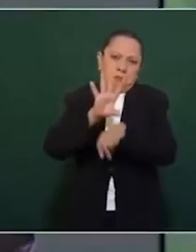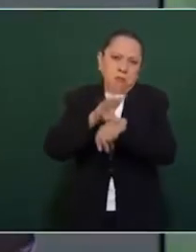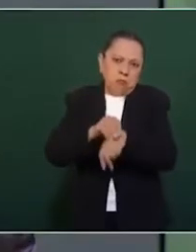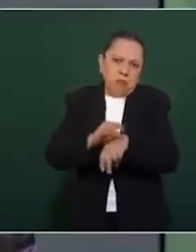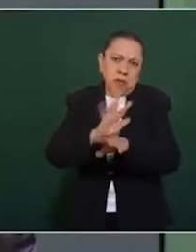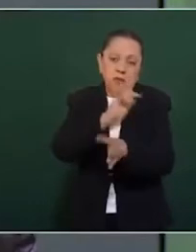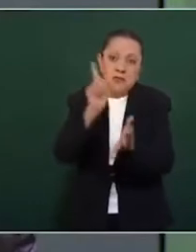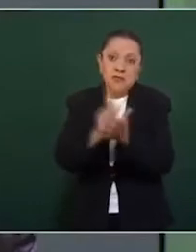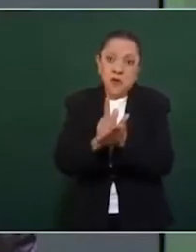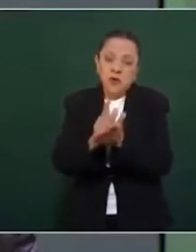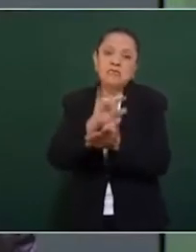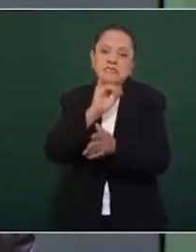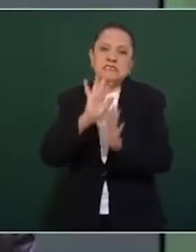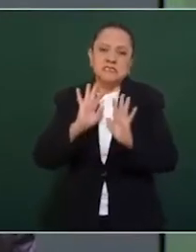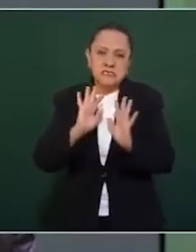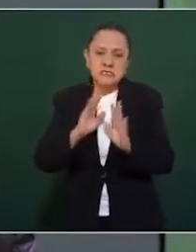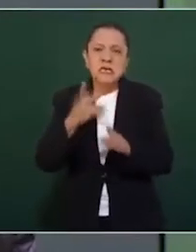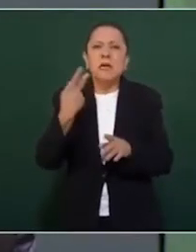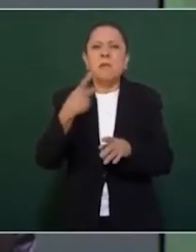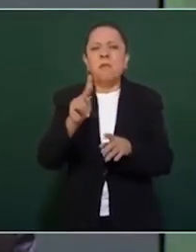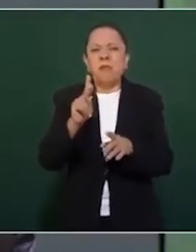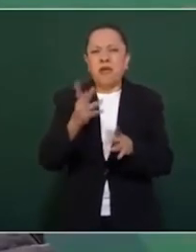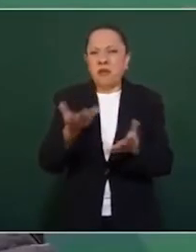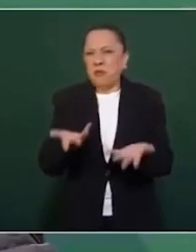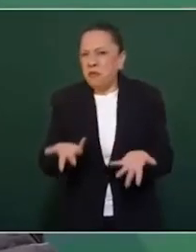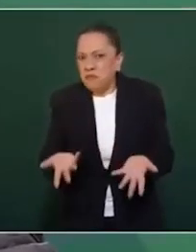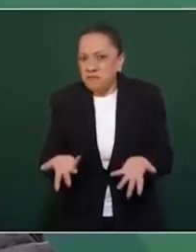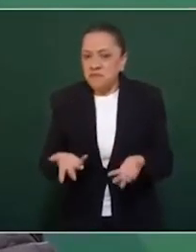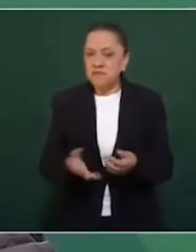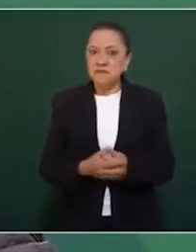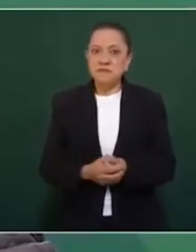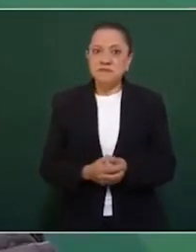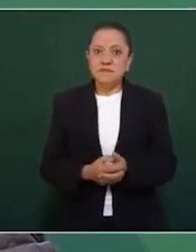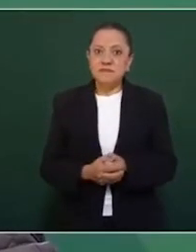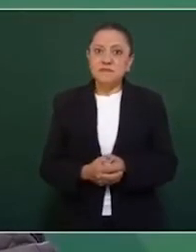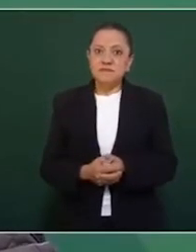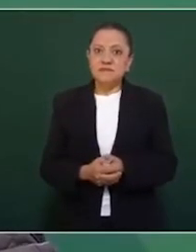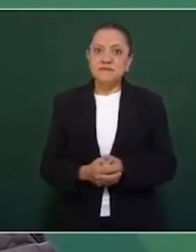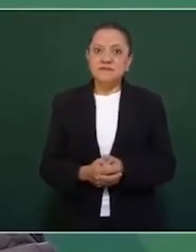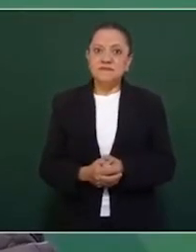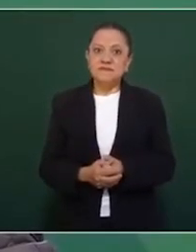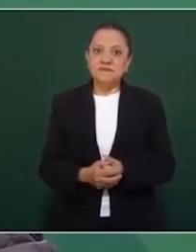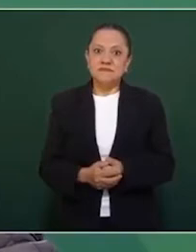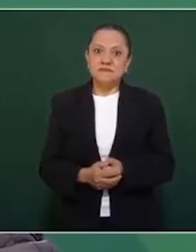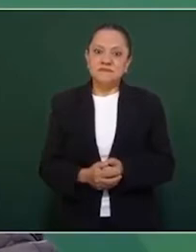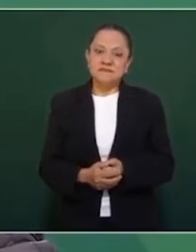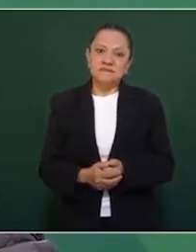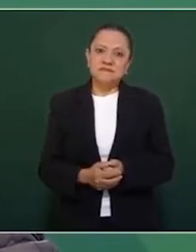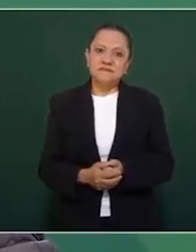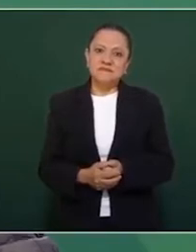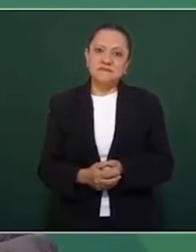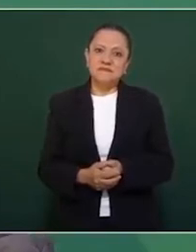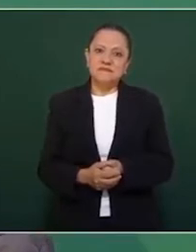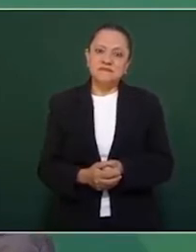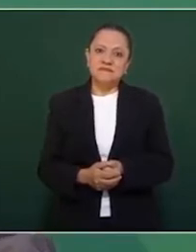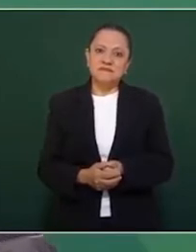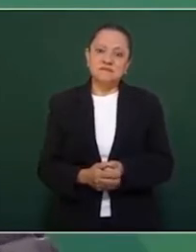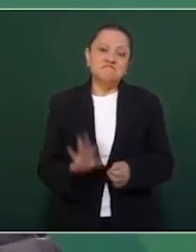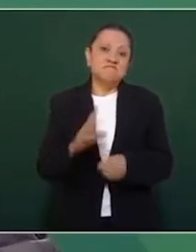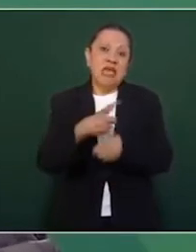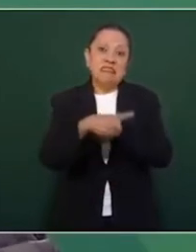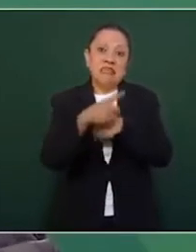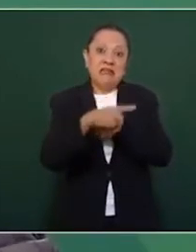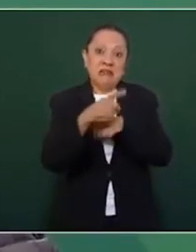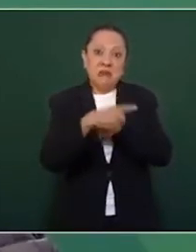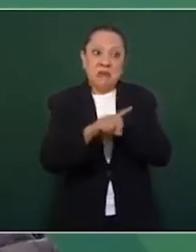Los que son delincuentes,